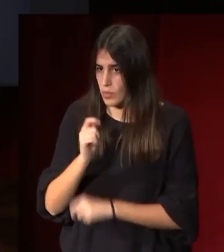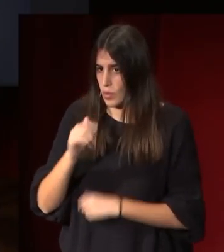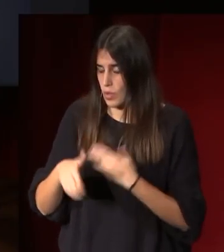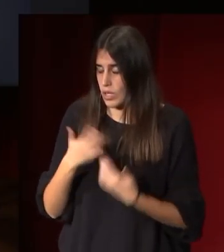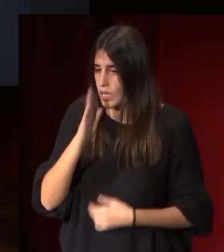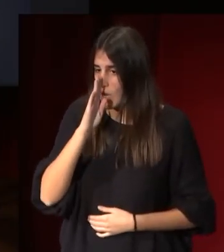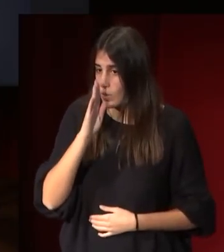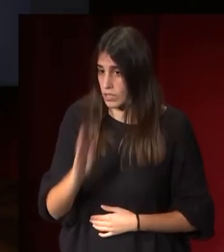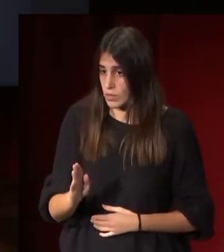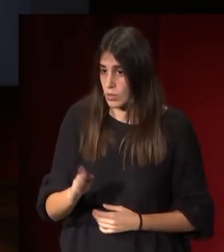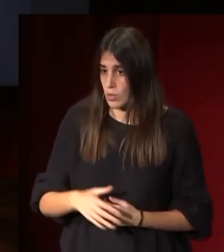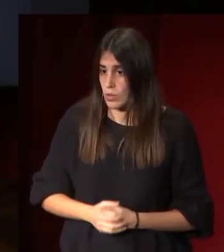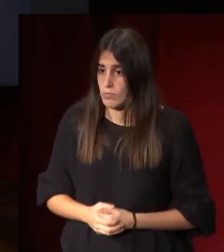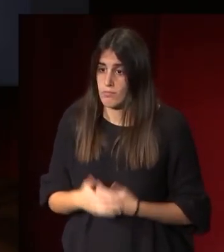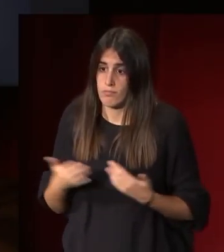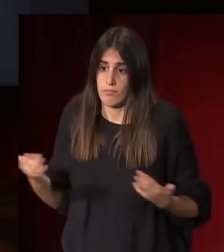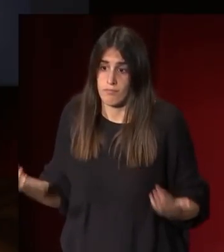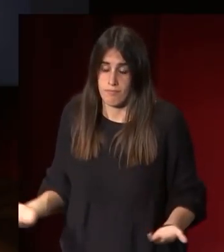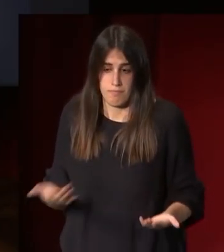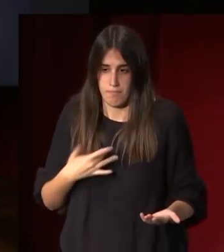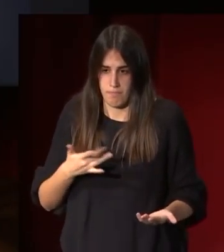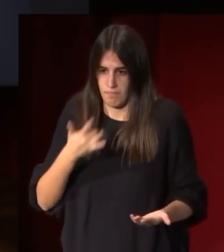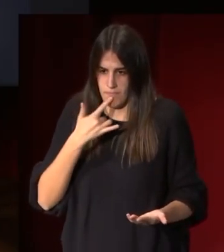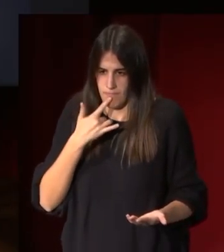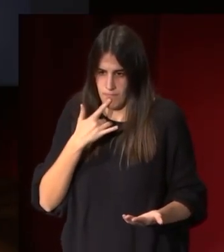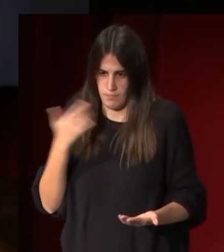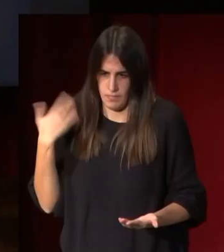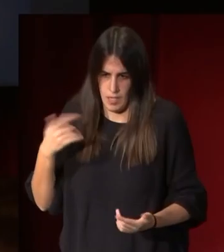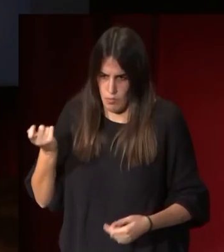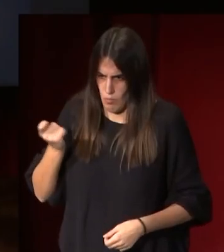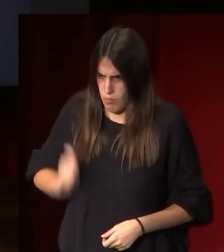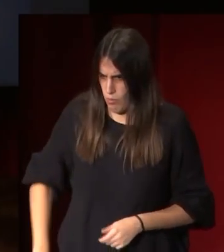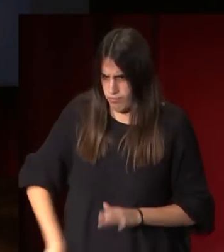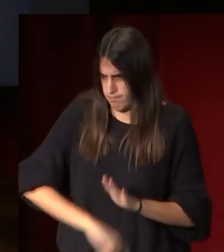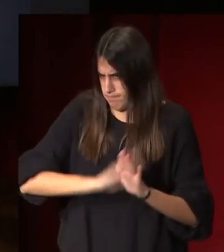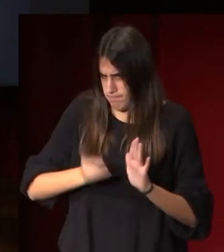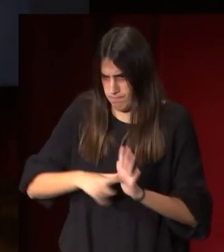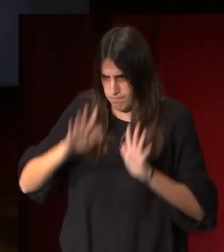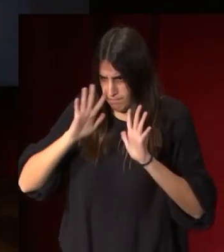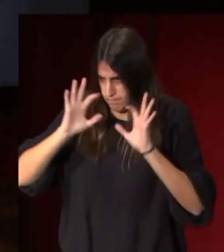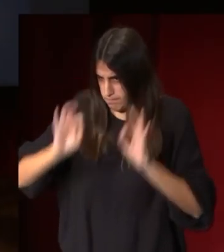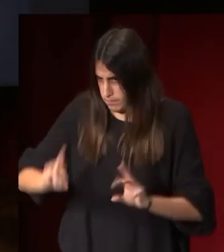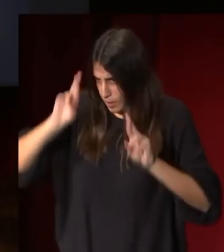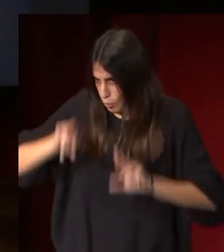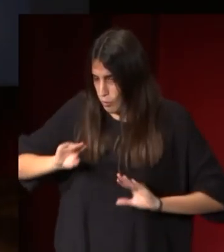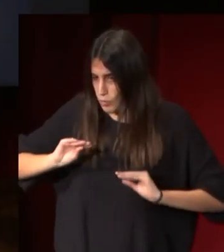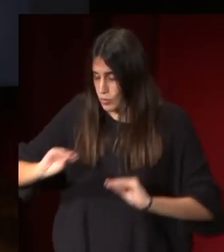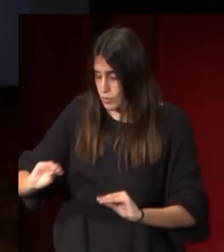está totalmente consolidado como artista y